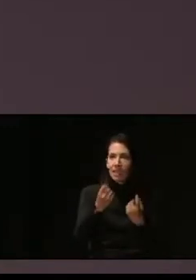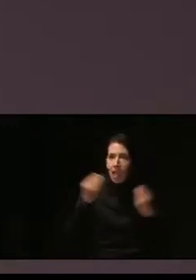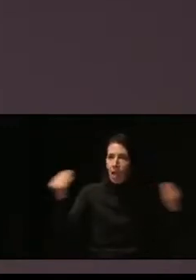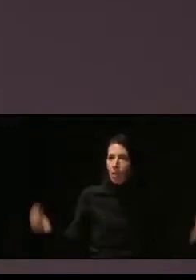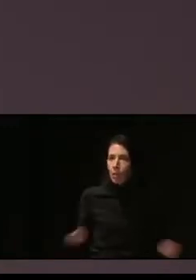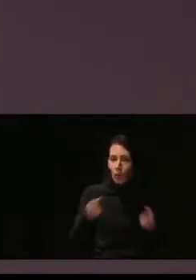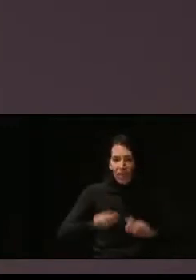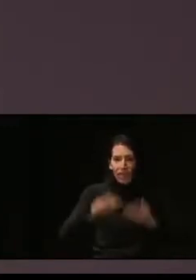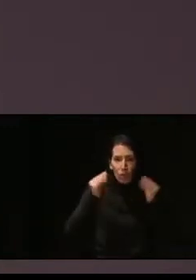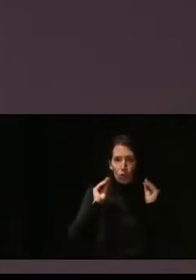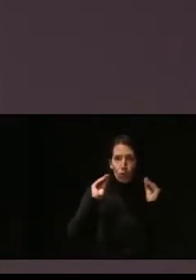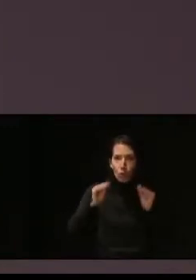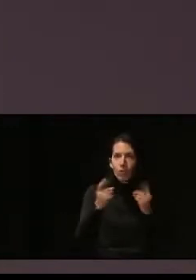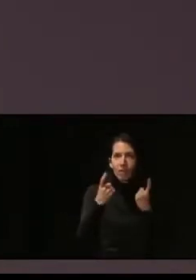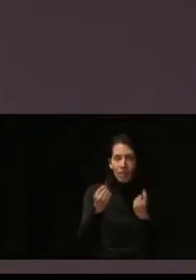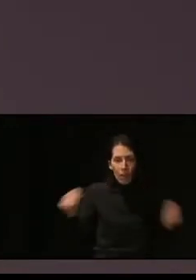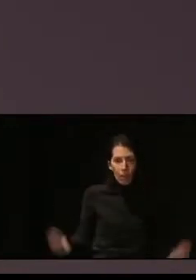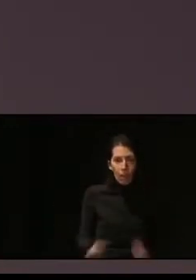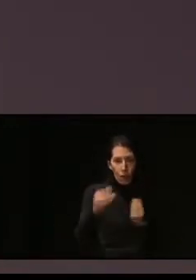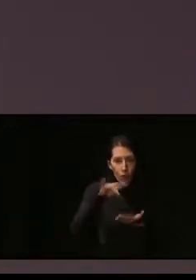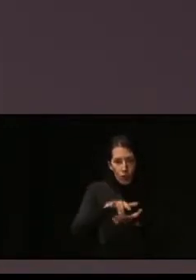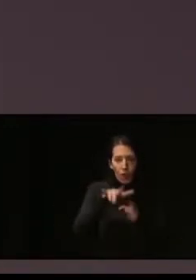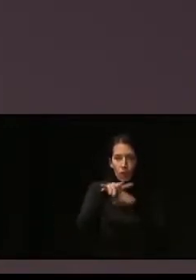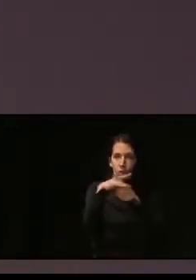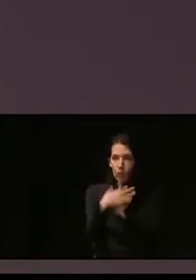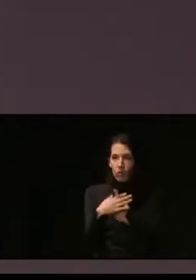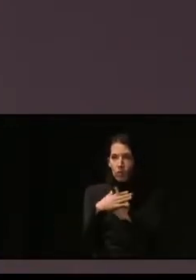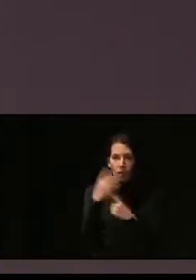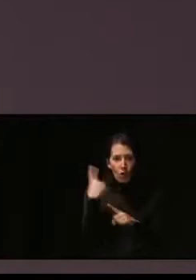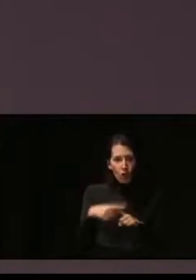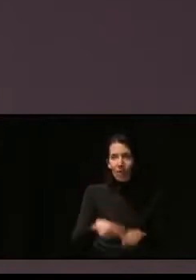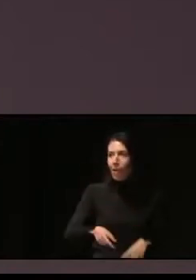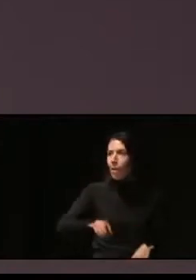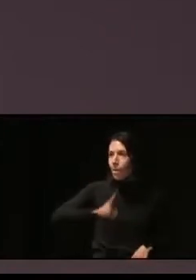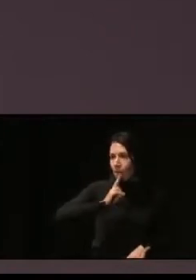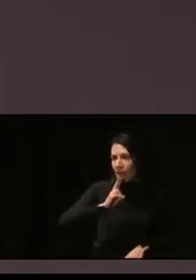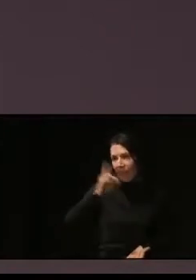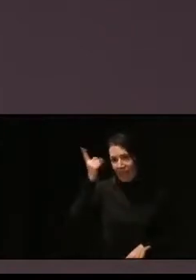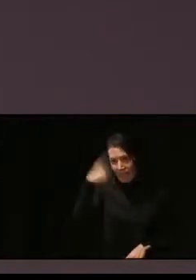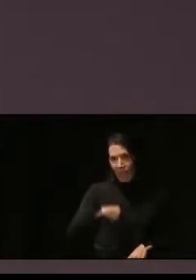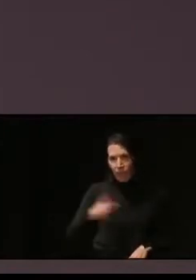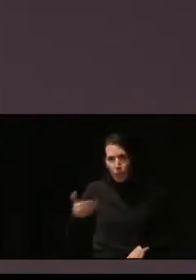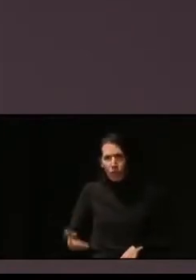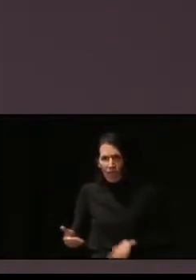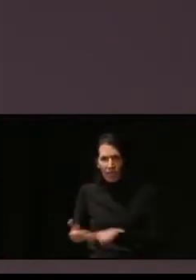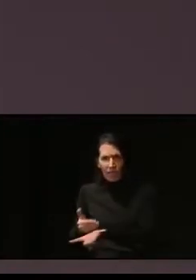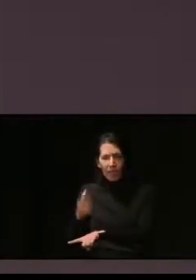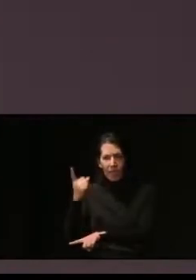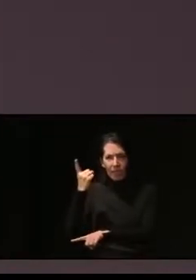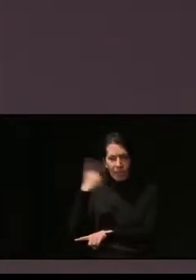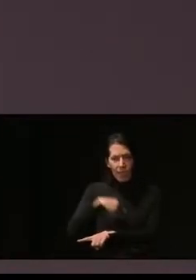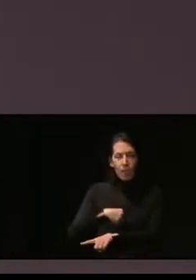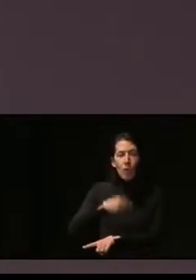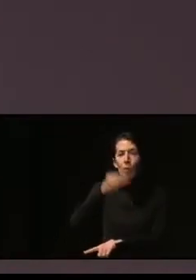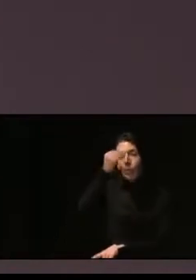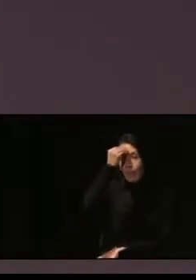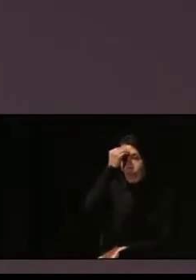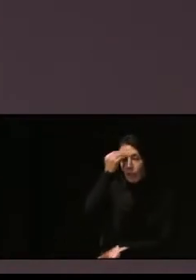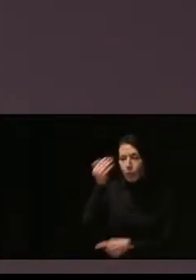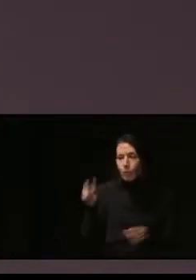edificios, y estamos en un contexto donde lo verde sabemos que pesa, pero hemos considerado